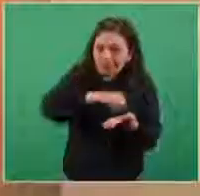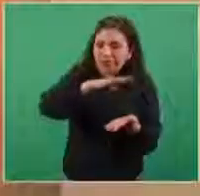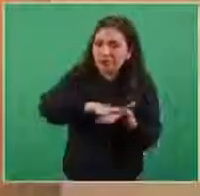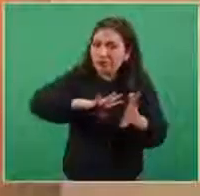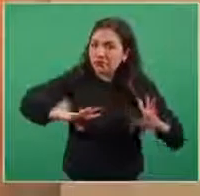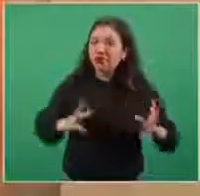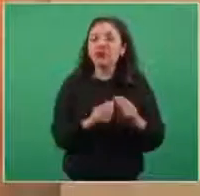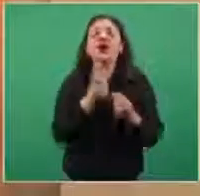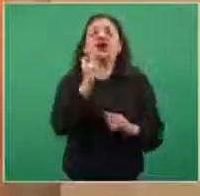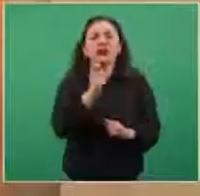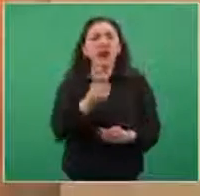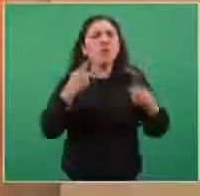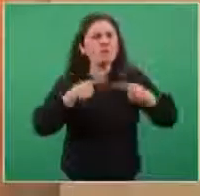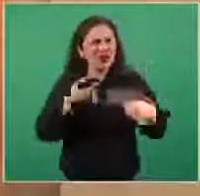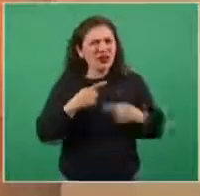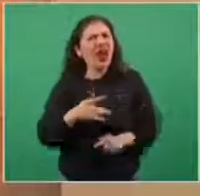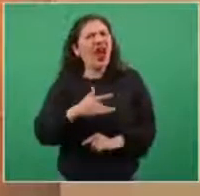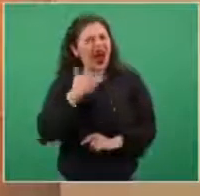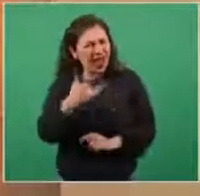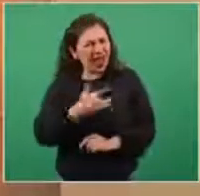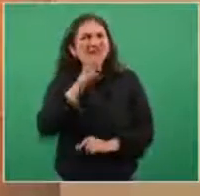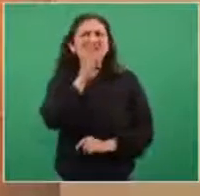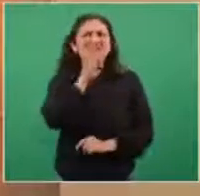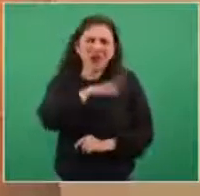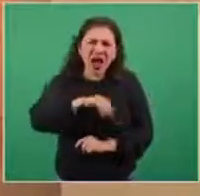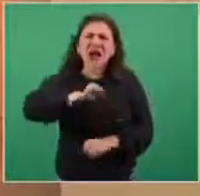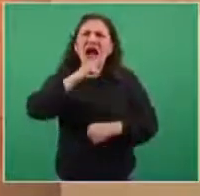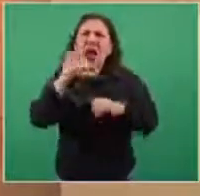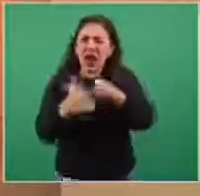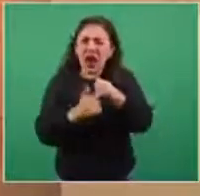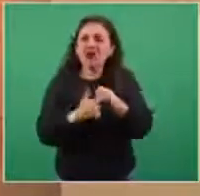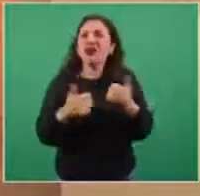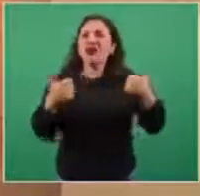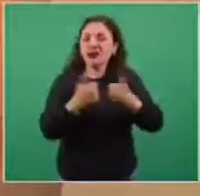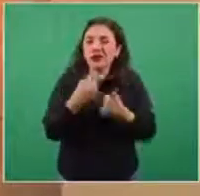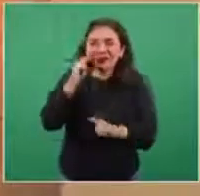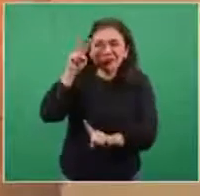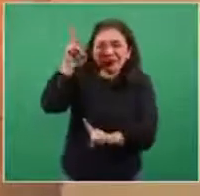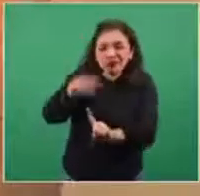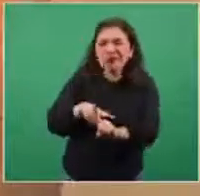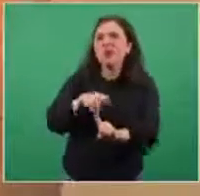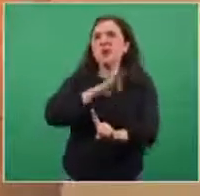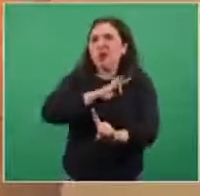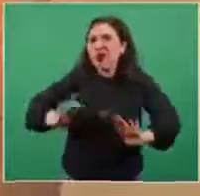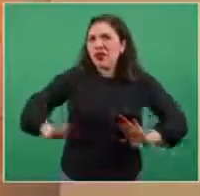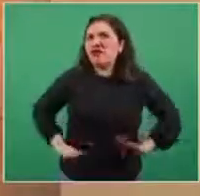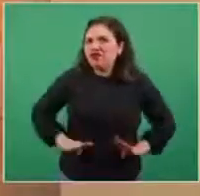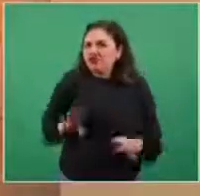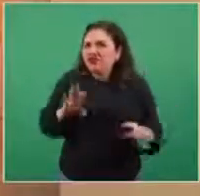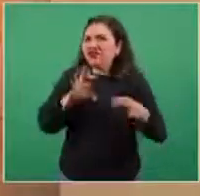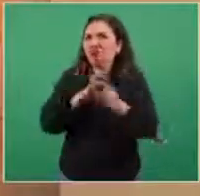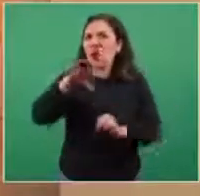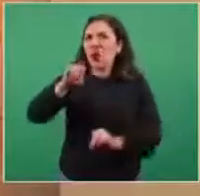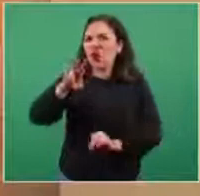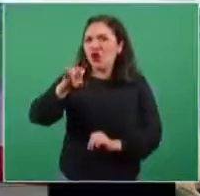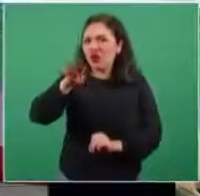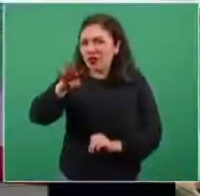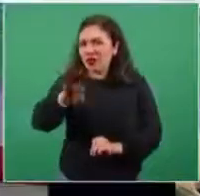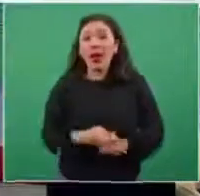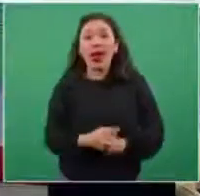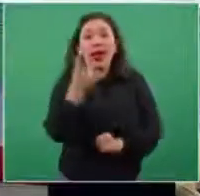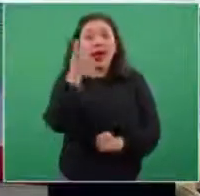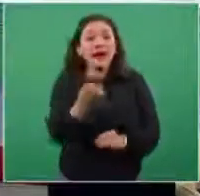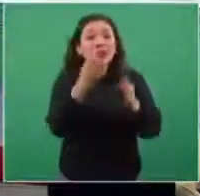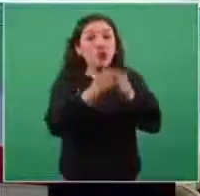personas que presentaron signos, síntomas que nos hace un cuadro compatible con COVID-19. Es